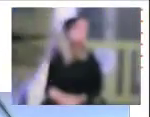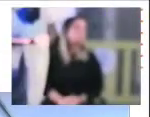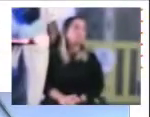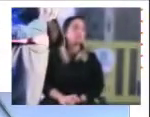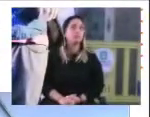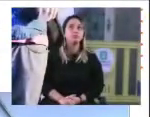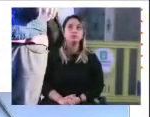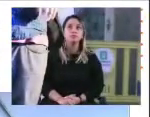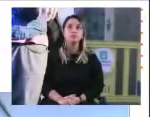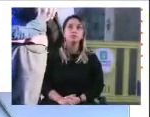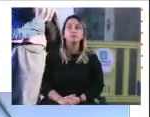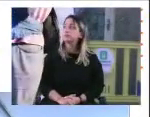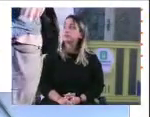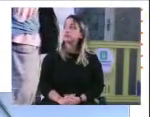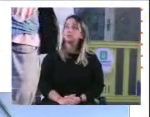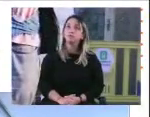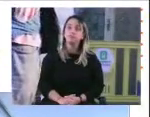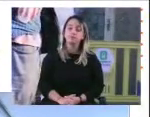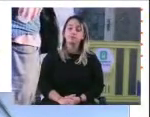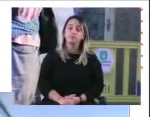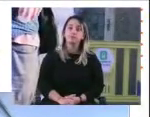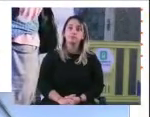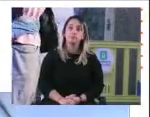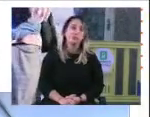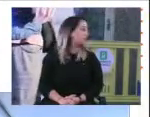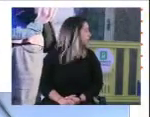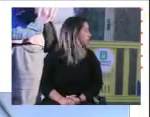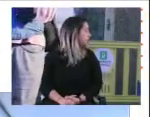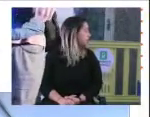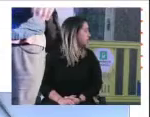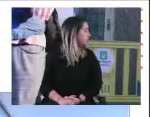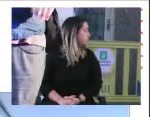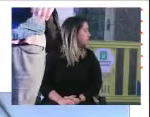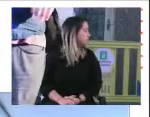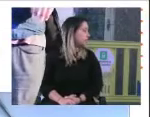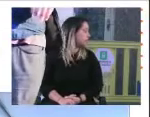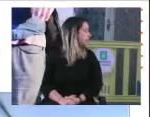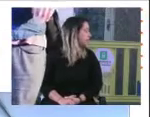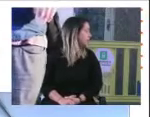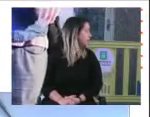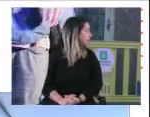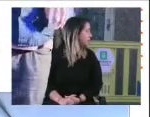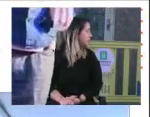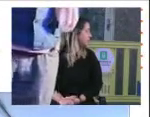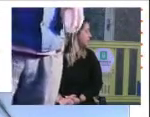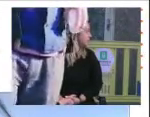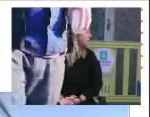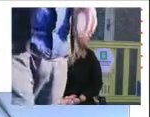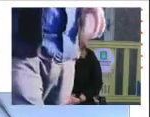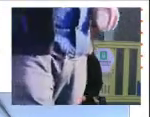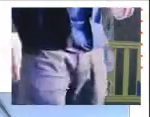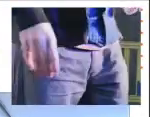a representantes de cuatro organizaciones que trabajan en defensa de la memoria y de la cultura afro. Le damos la bienvenida